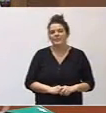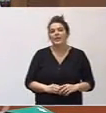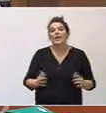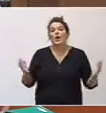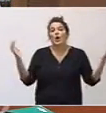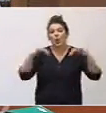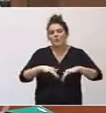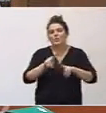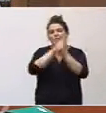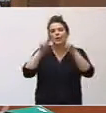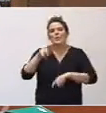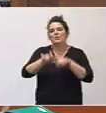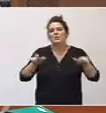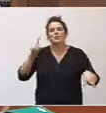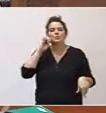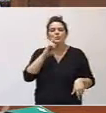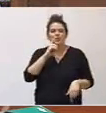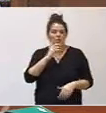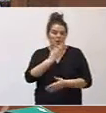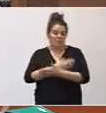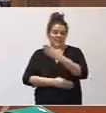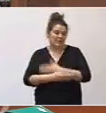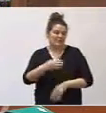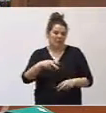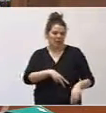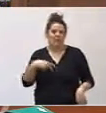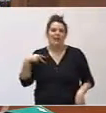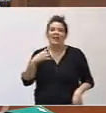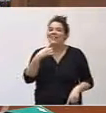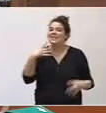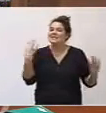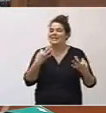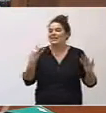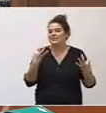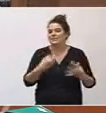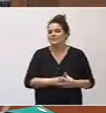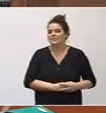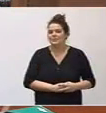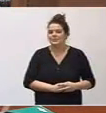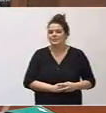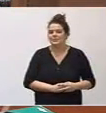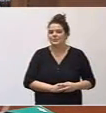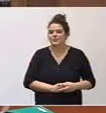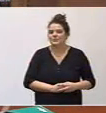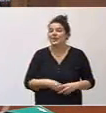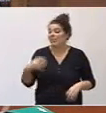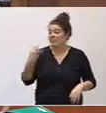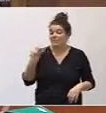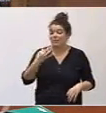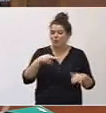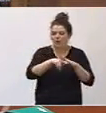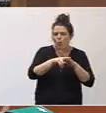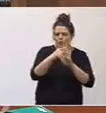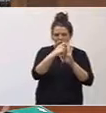de las Personas con Discapacidad también expresa de forma manifiesta la obligación de articular medidas que